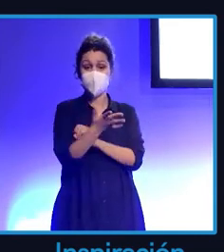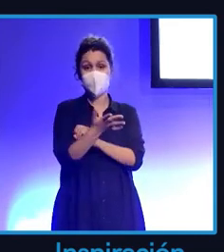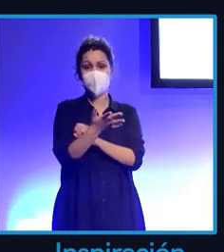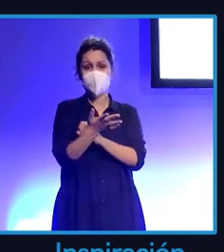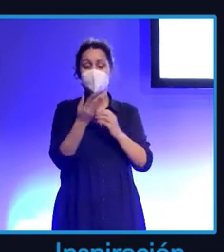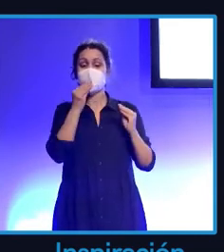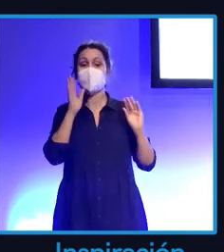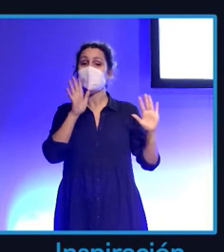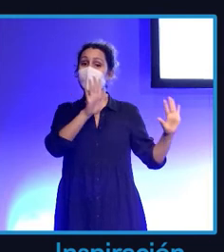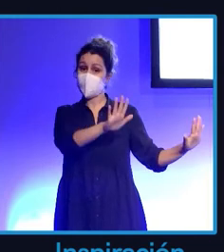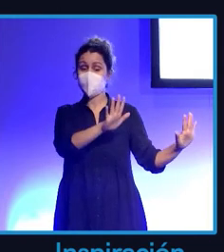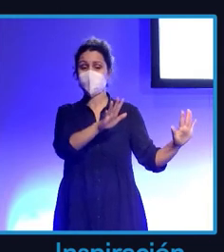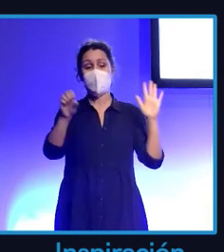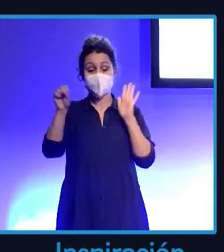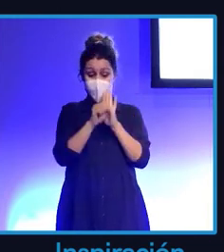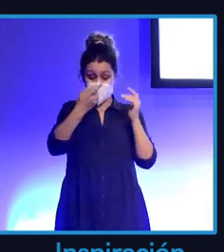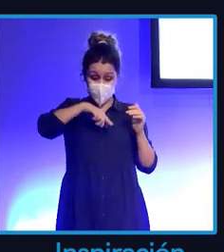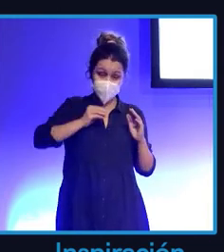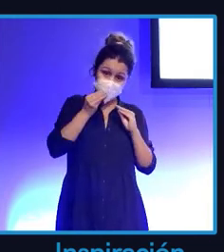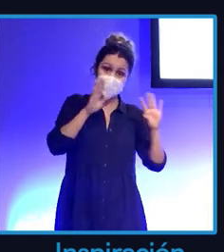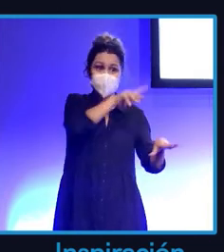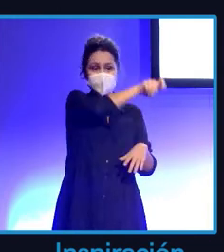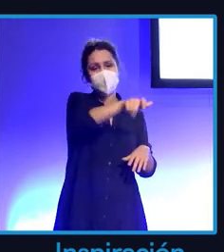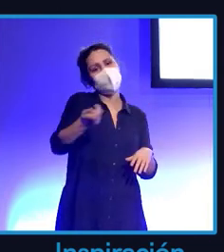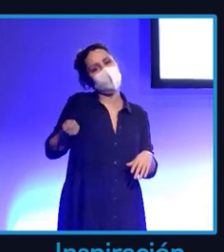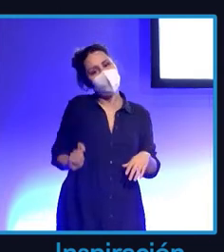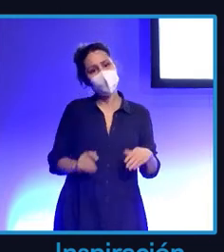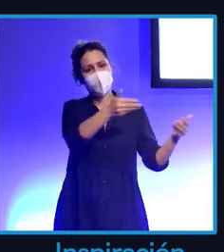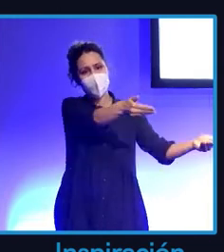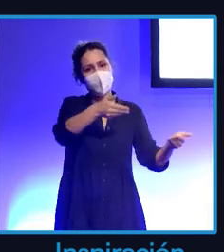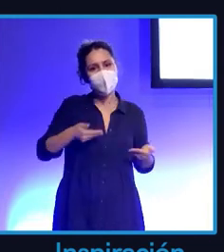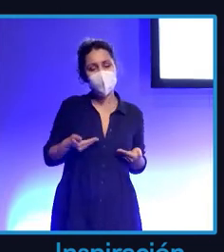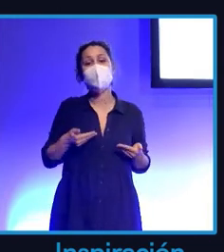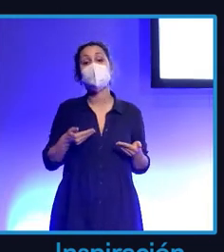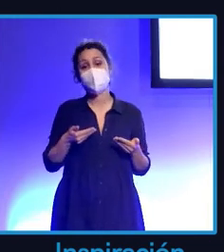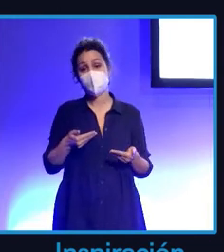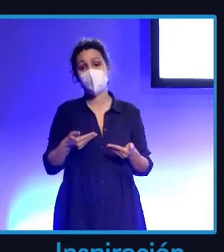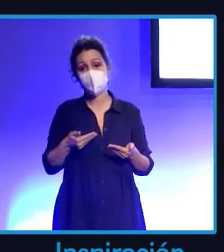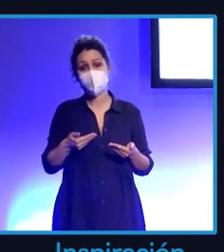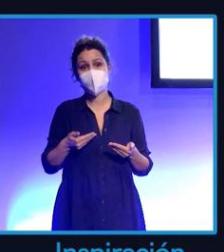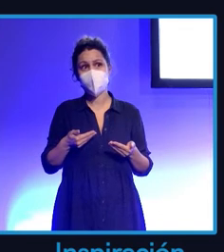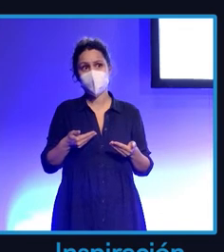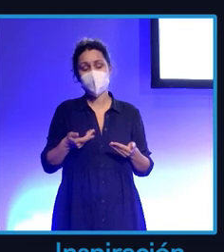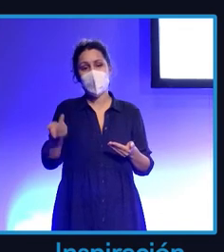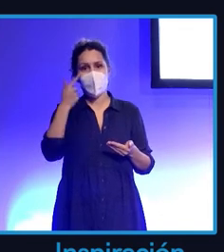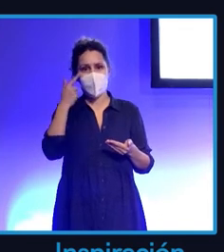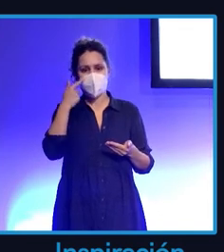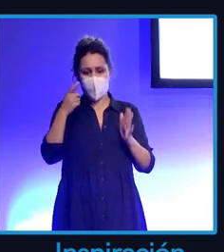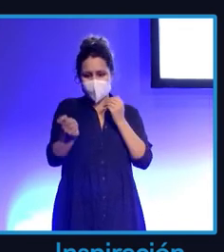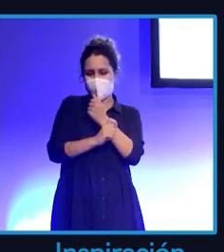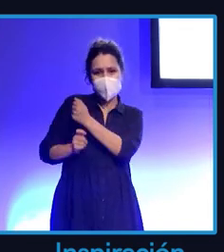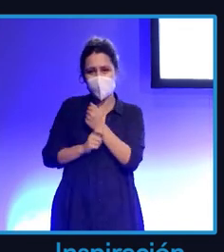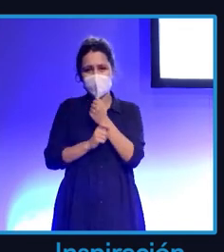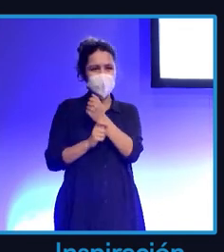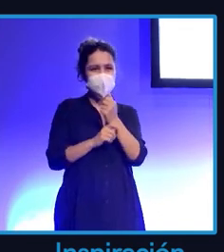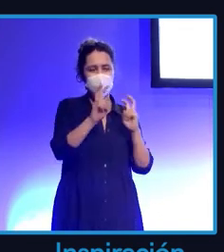Deleguemos nuestras marcas en profesionales que nos ayuden a saber cuál es la mejor estrategia.